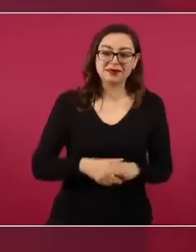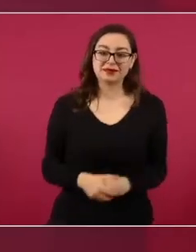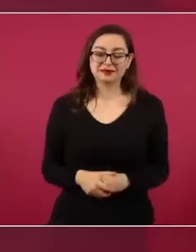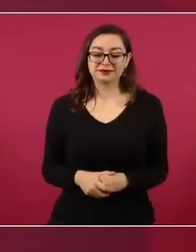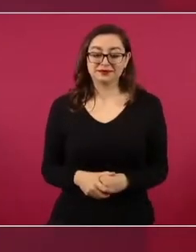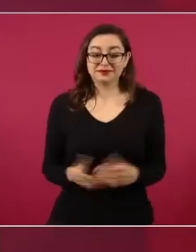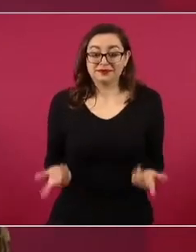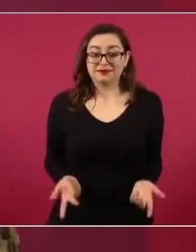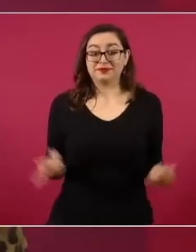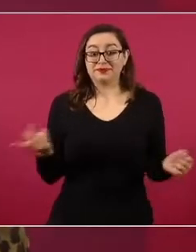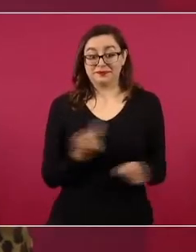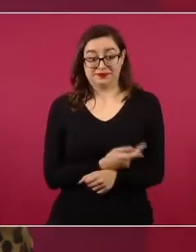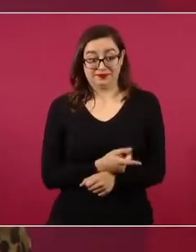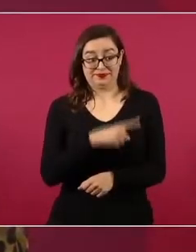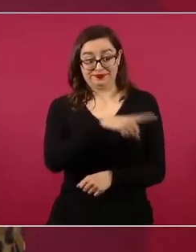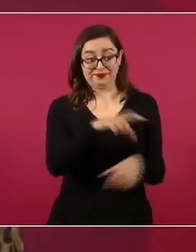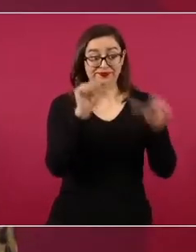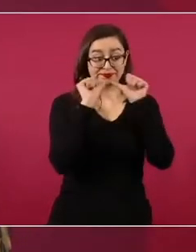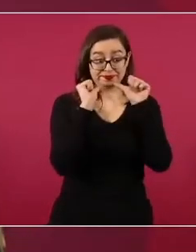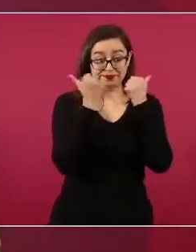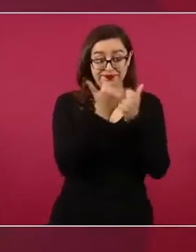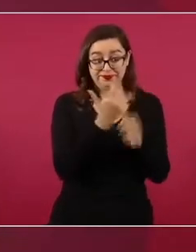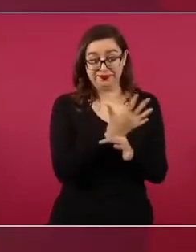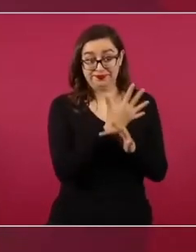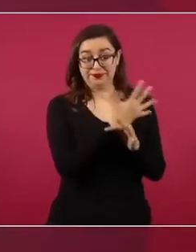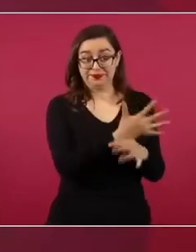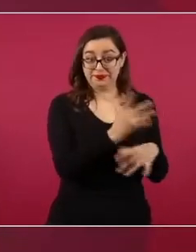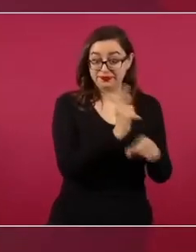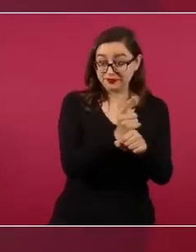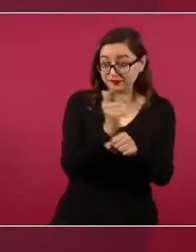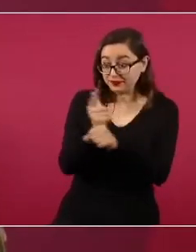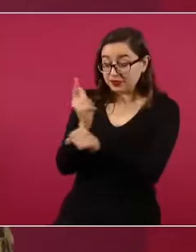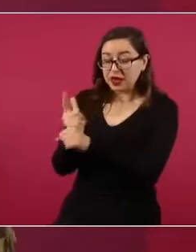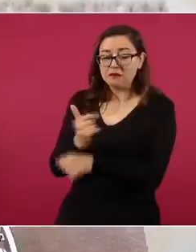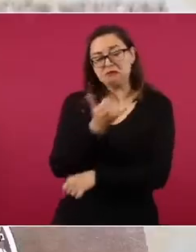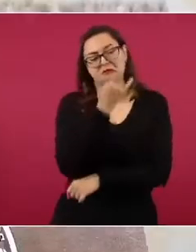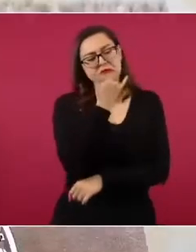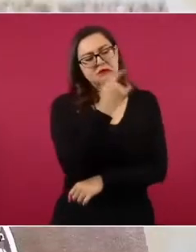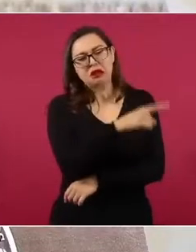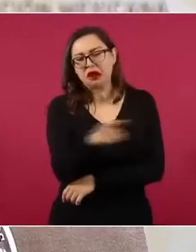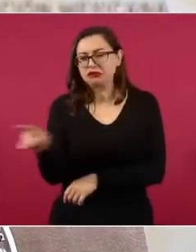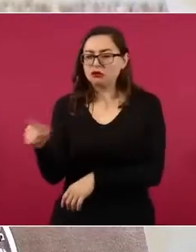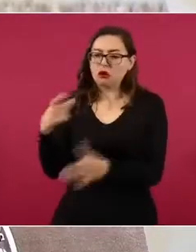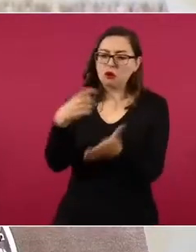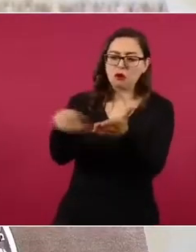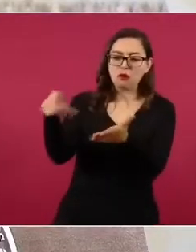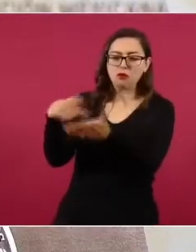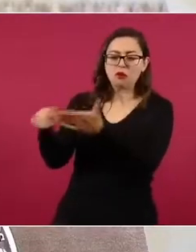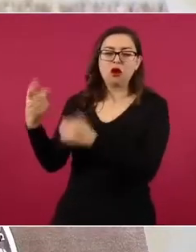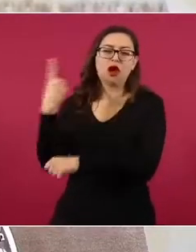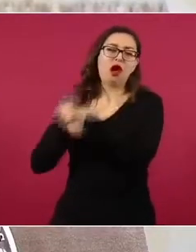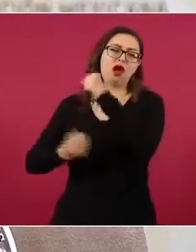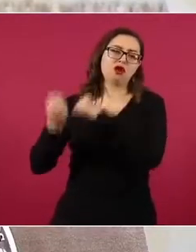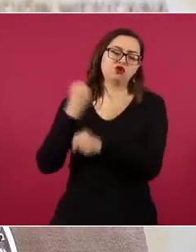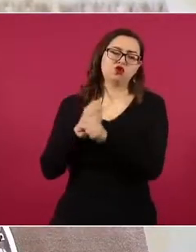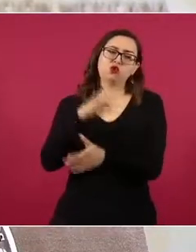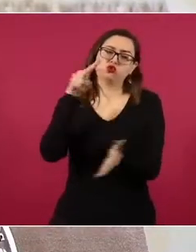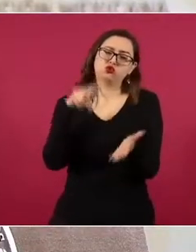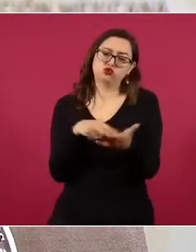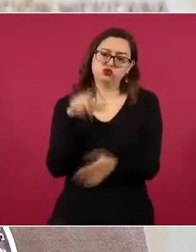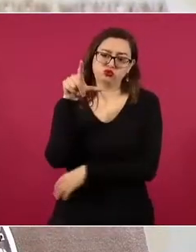organización de Claudio X. González se compraron en 2017, es decir, antes de que esta